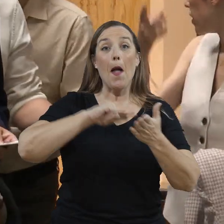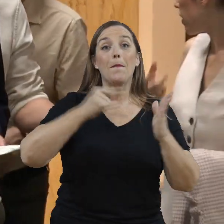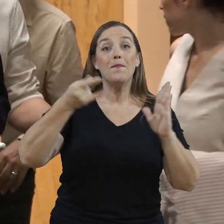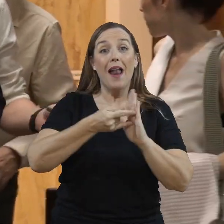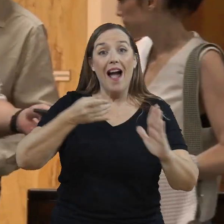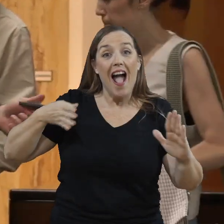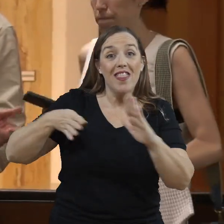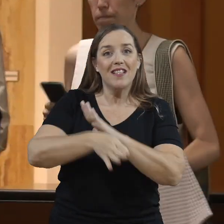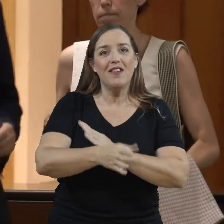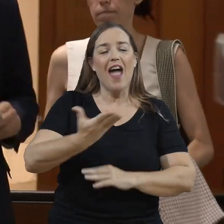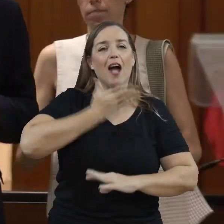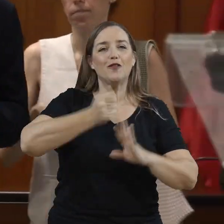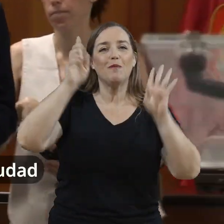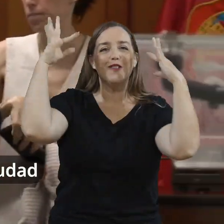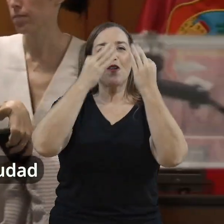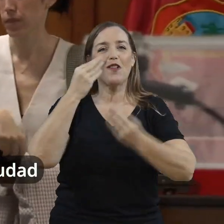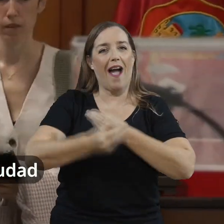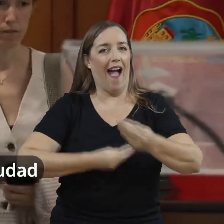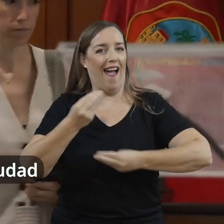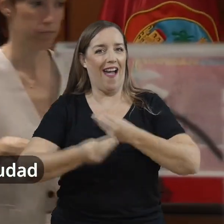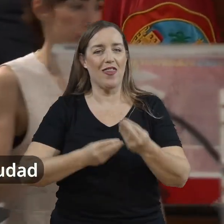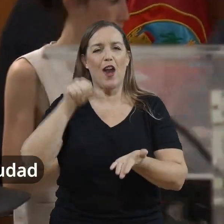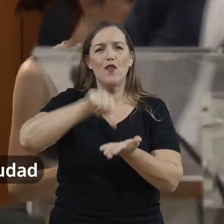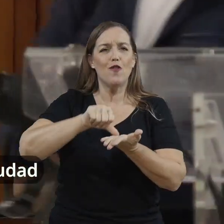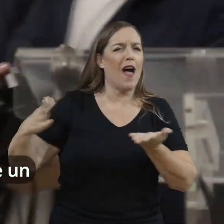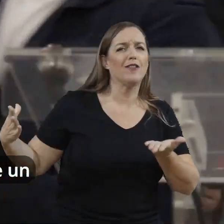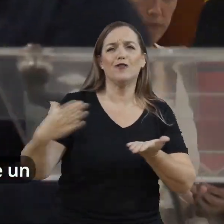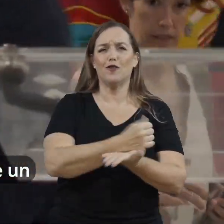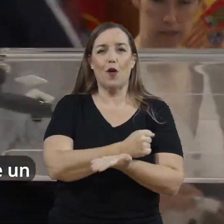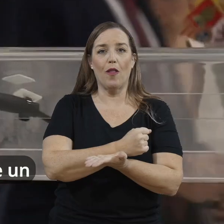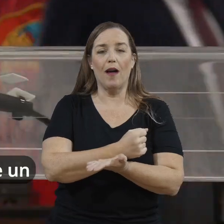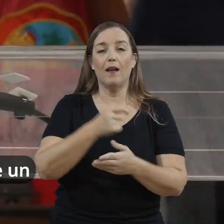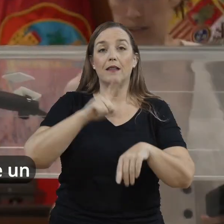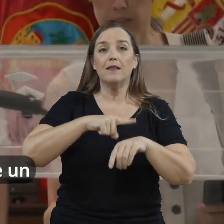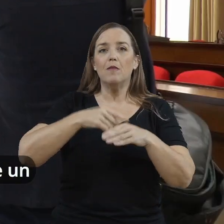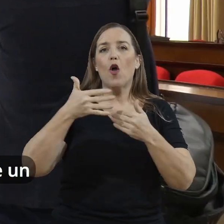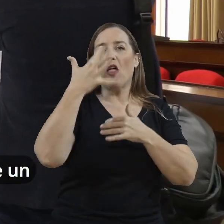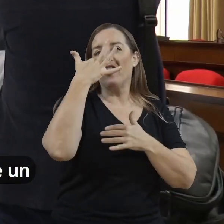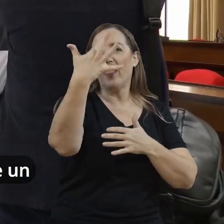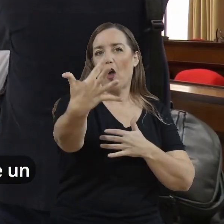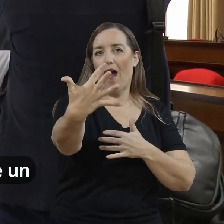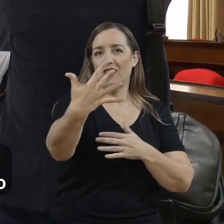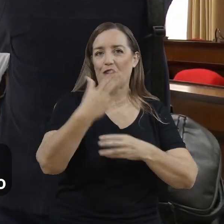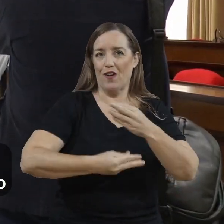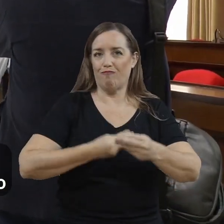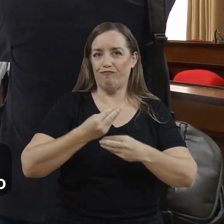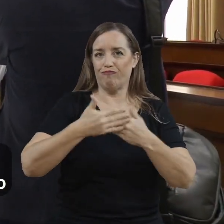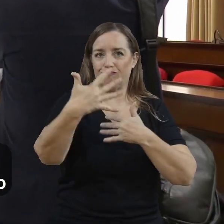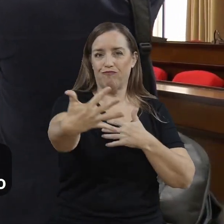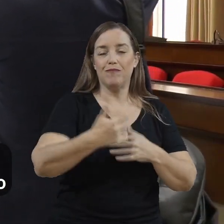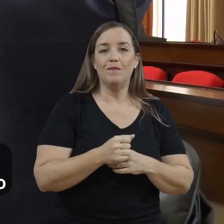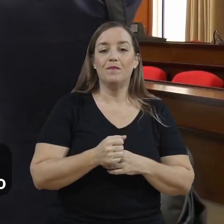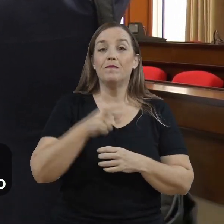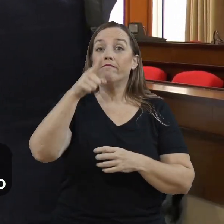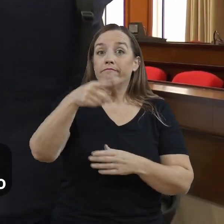El Ayuntamiento de Córdoba ha elaborado un plan de accesibilidad para toda la ciudad con validez para 5 años. Incluye un diagnóstico de